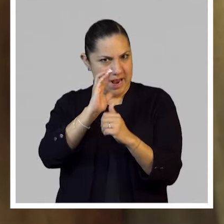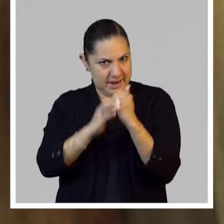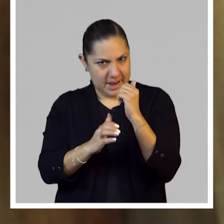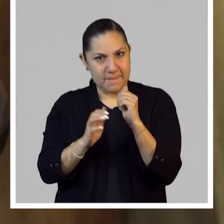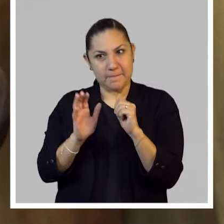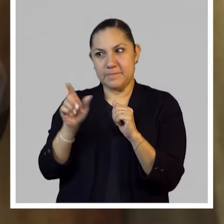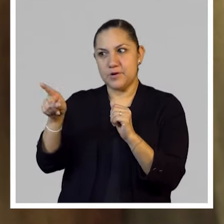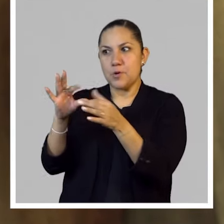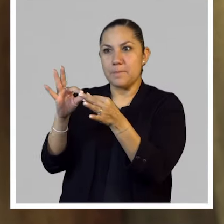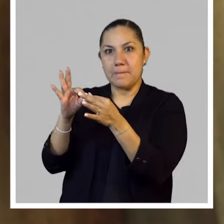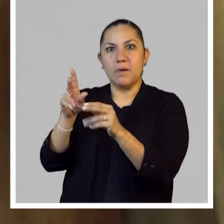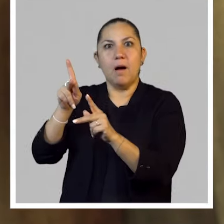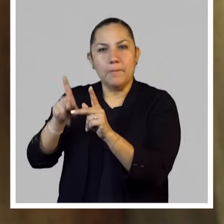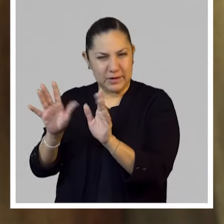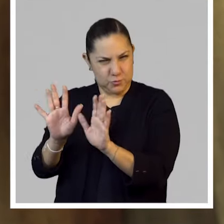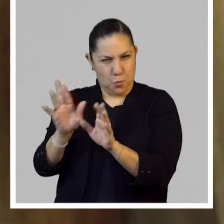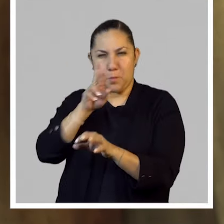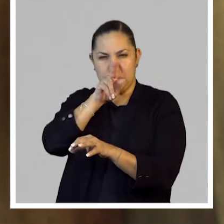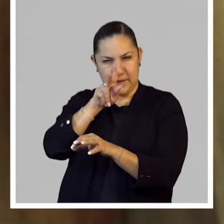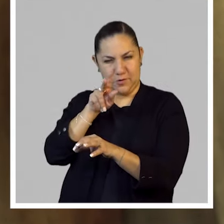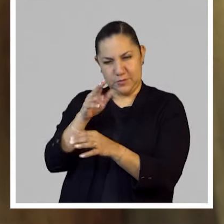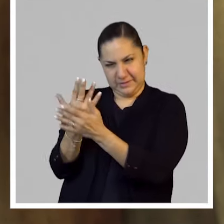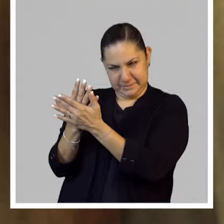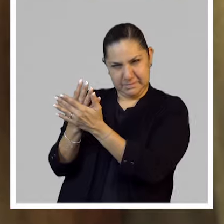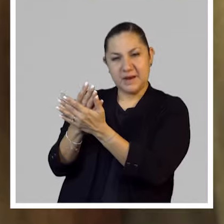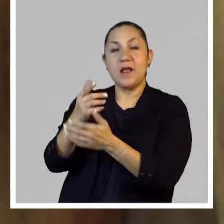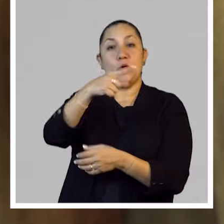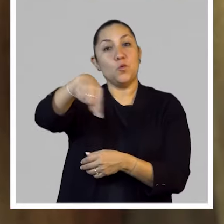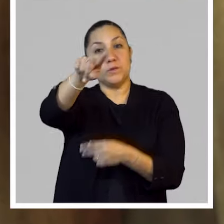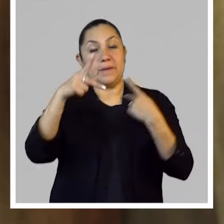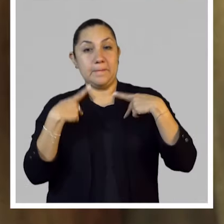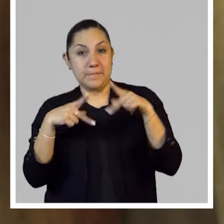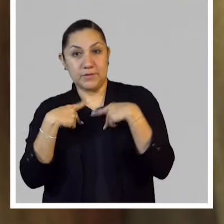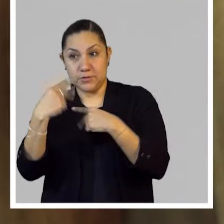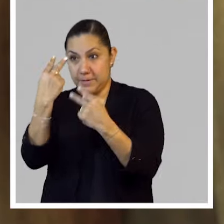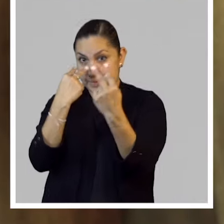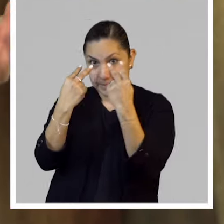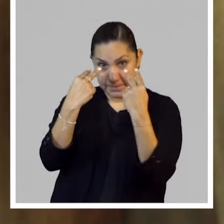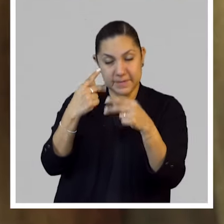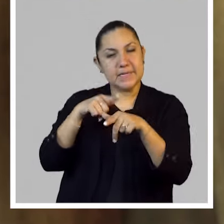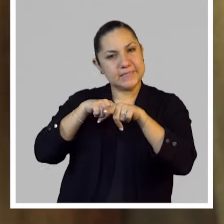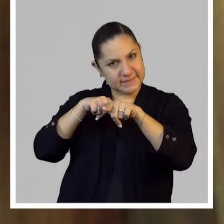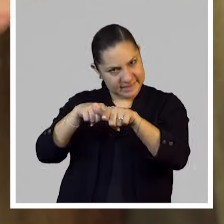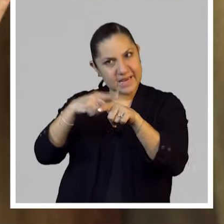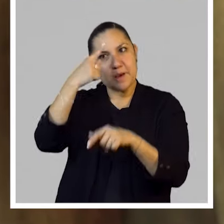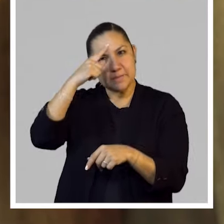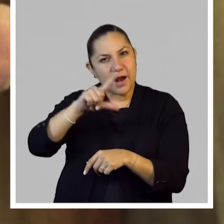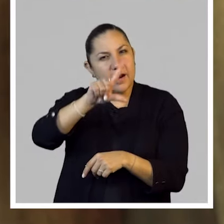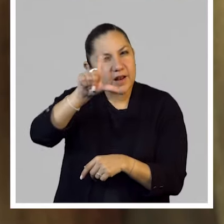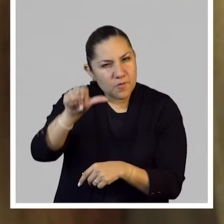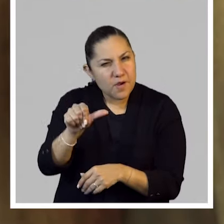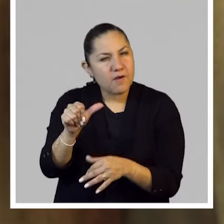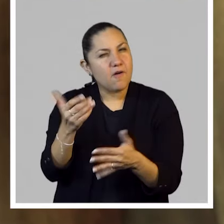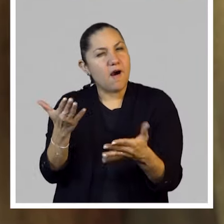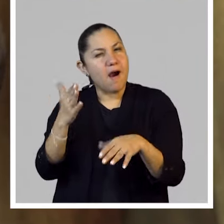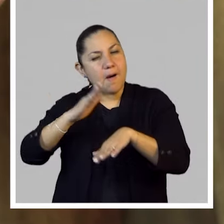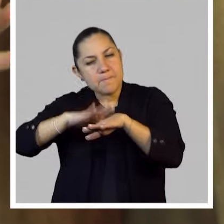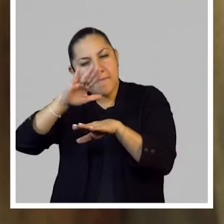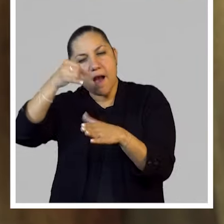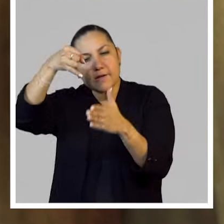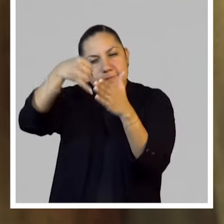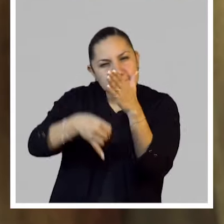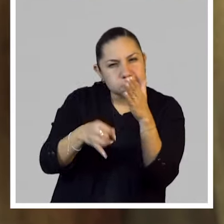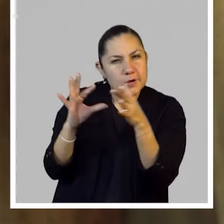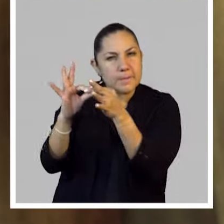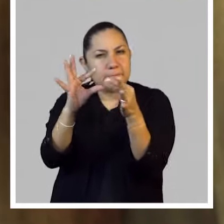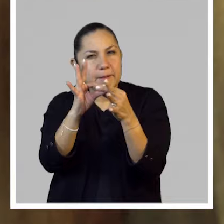trunca, mejor la guardamos. Ustedes no le cambien, porque ahorita vamos a regresar a seguir desilvanando esta red, ¿no? Esta extensa red de